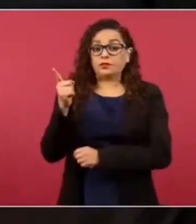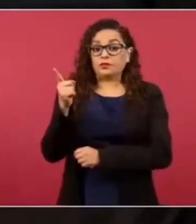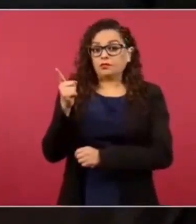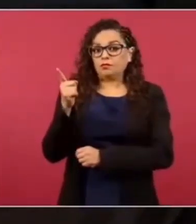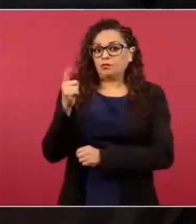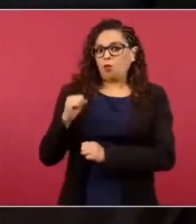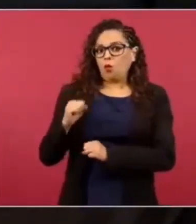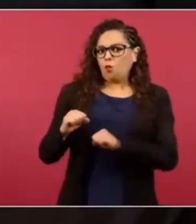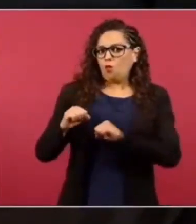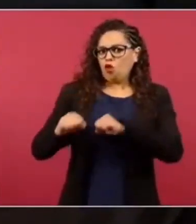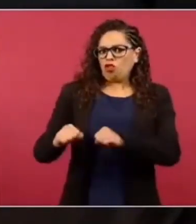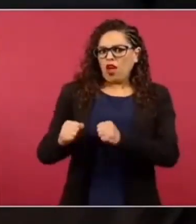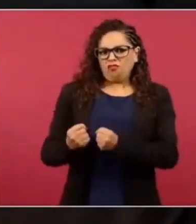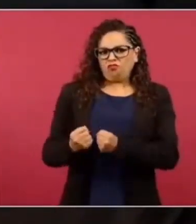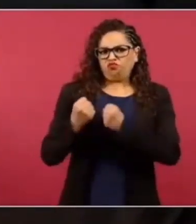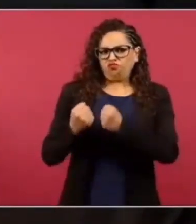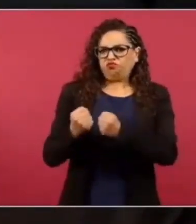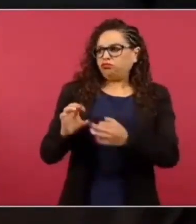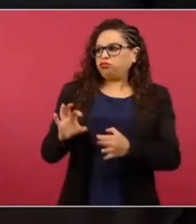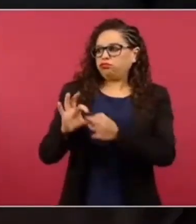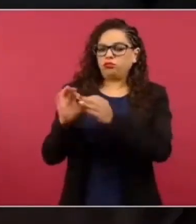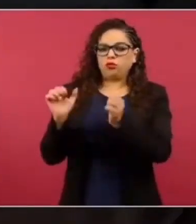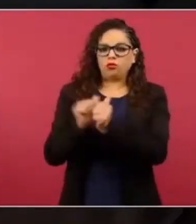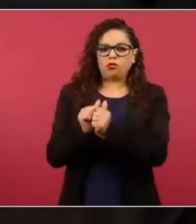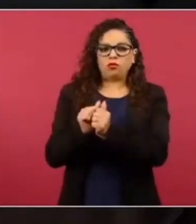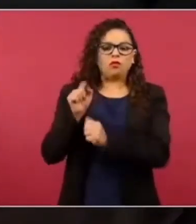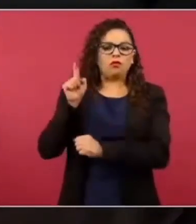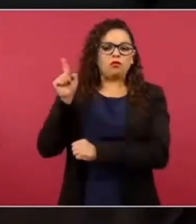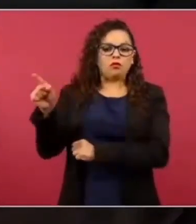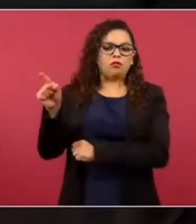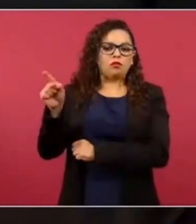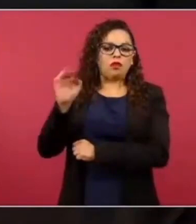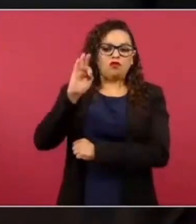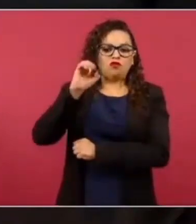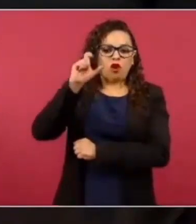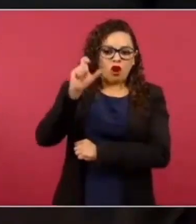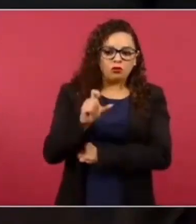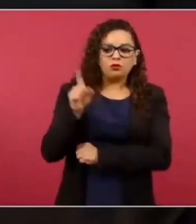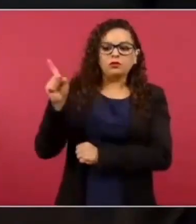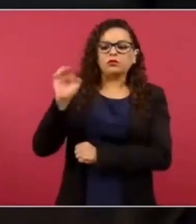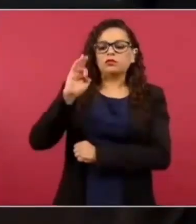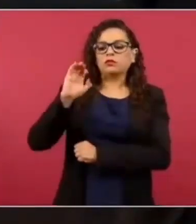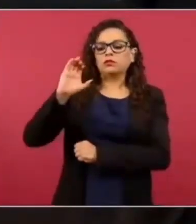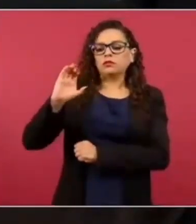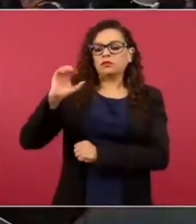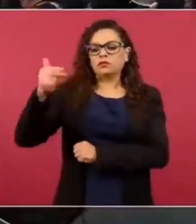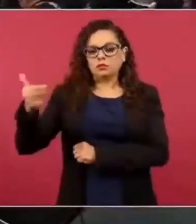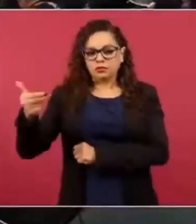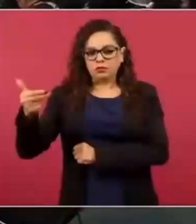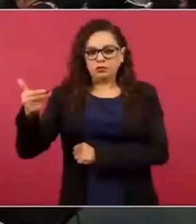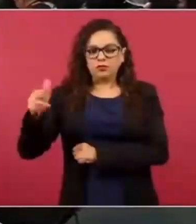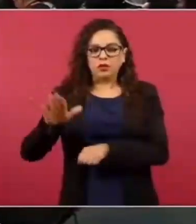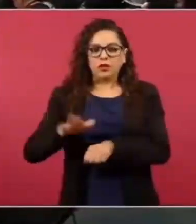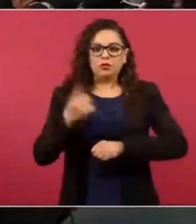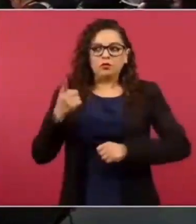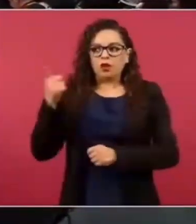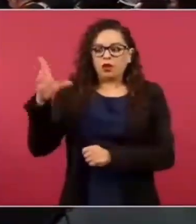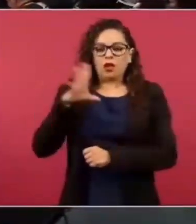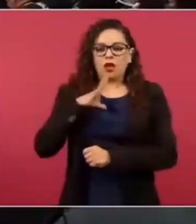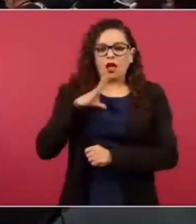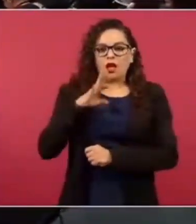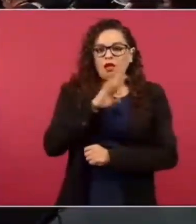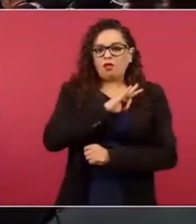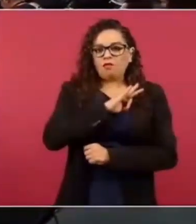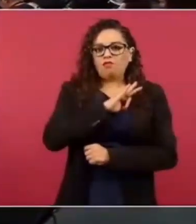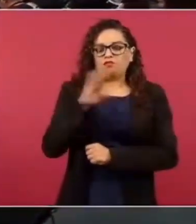con Felipe Calderón, cuando estaba con Fox fue porque tuvo los elementos y los aparatos, incluso hasta inteligencia para investigar bien a